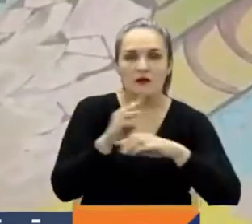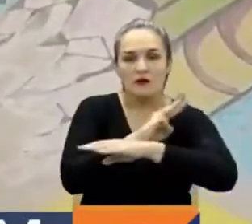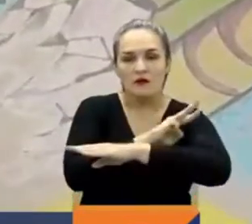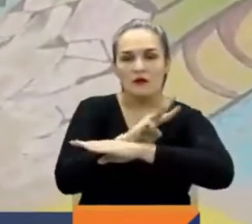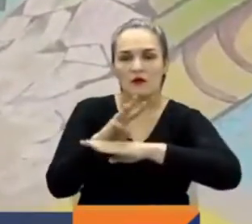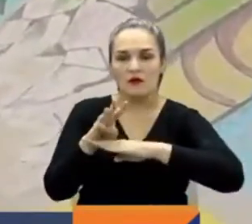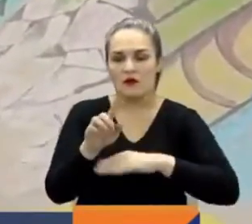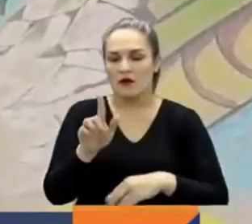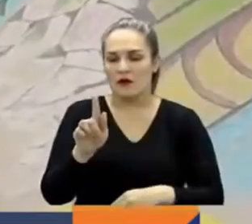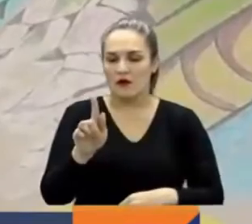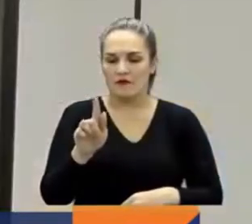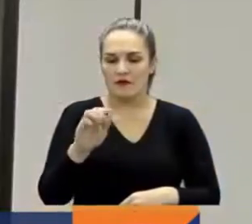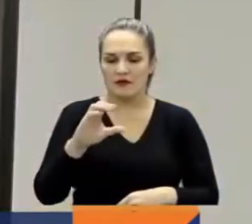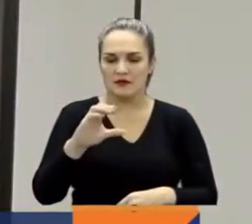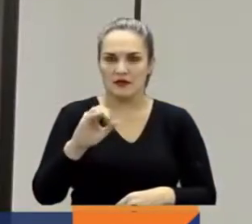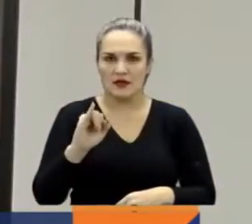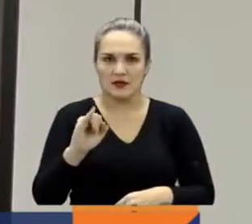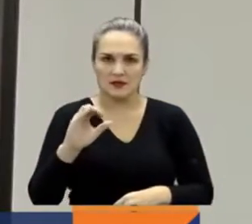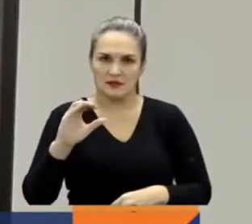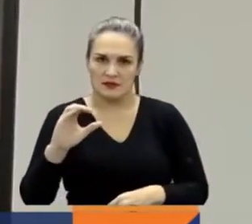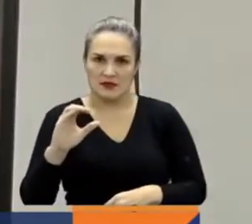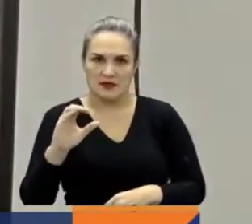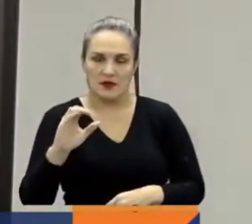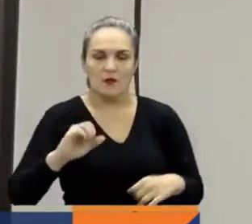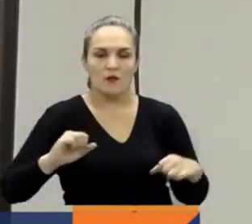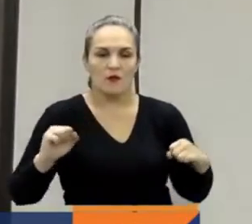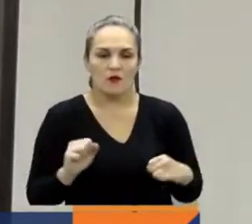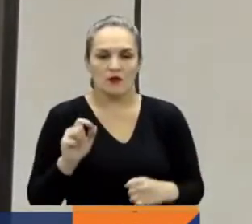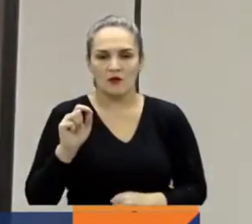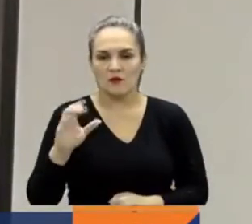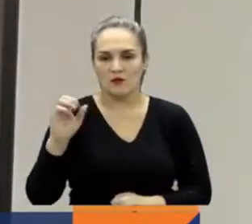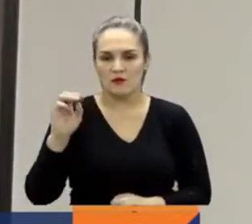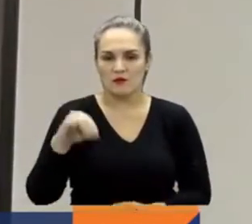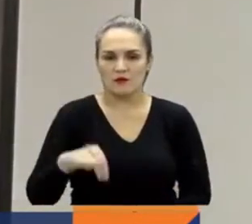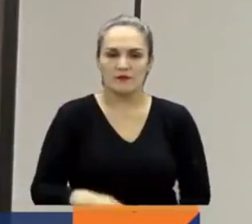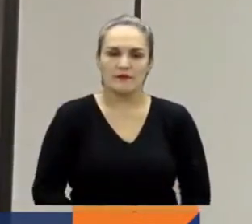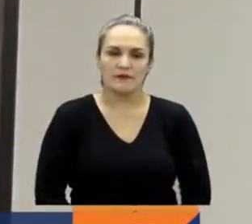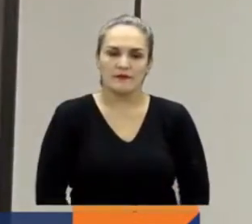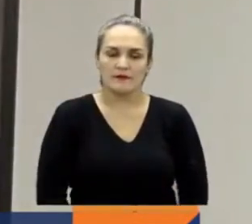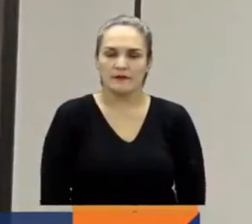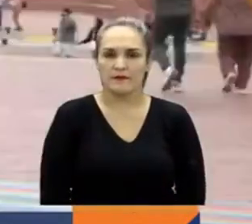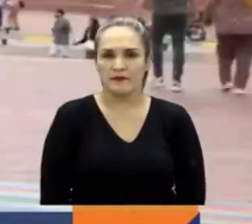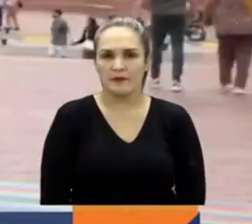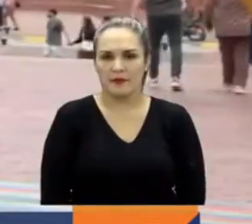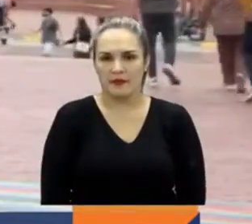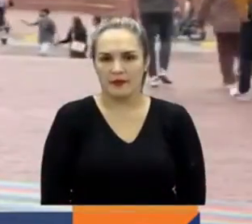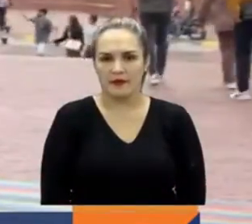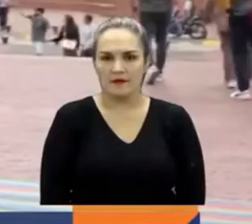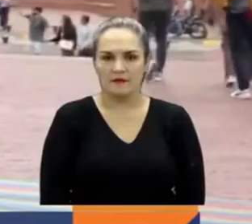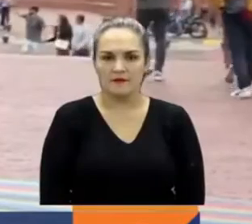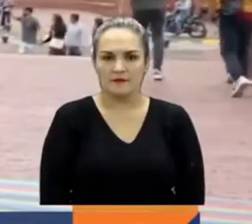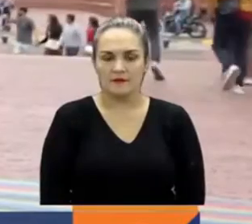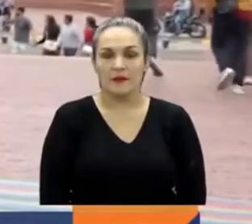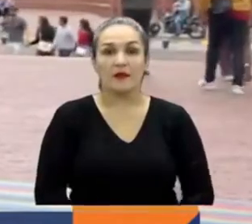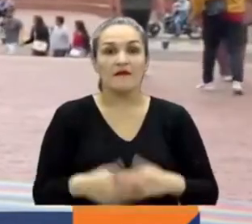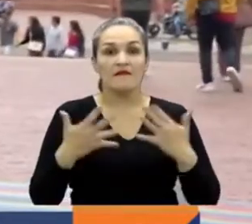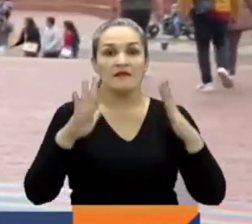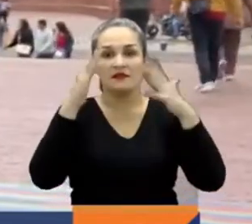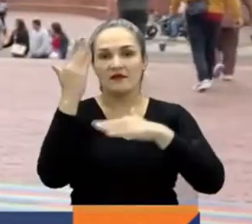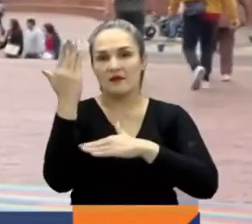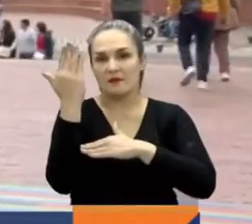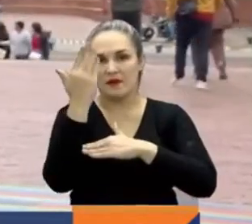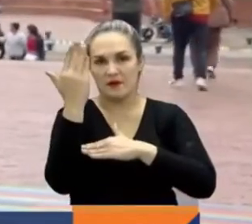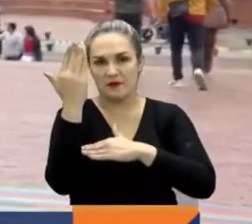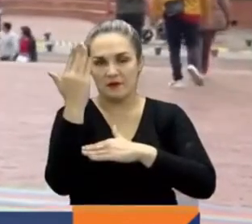fcicbogotá.com amigos, los espero en el Festival de Cine Infancia. Es un festival de películas, es un